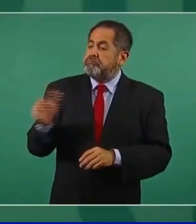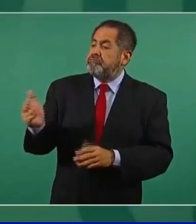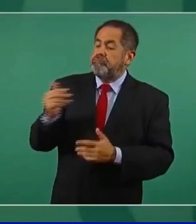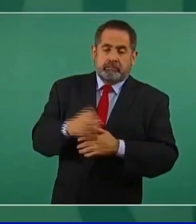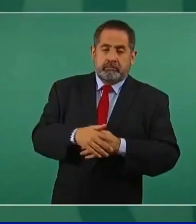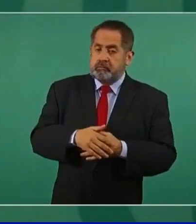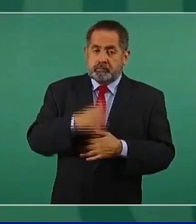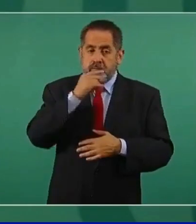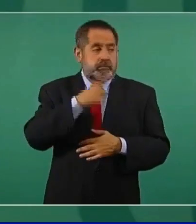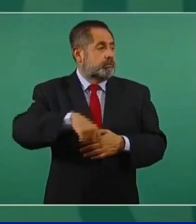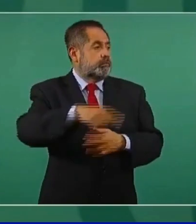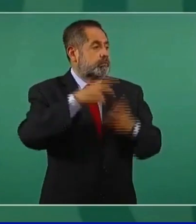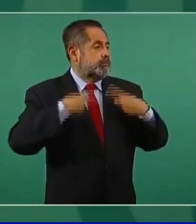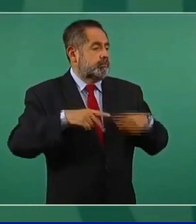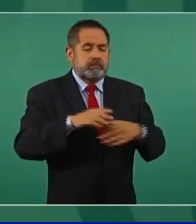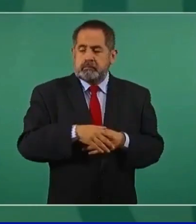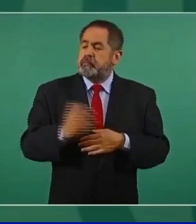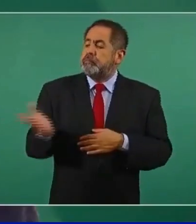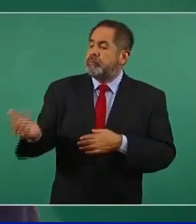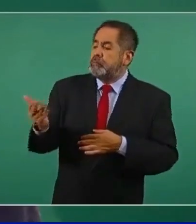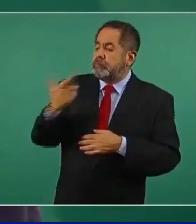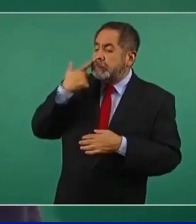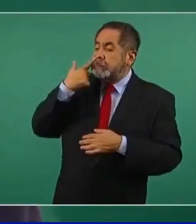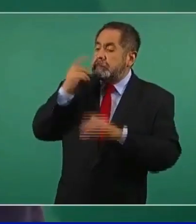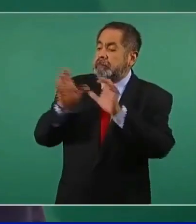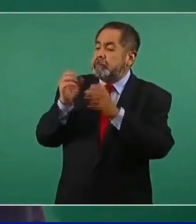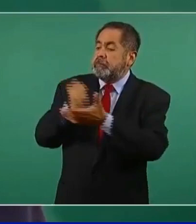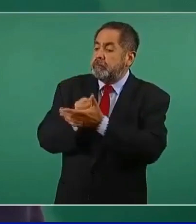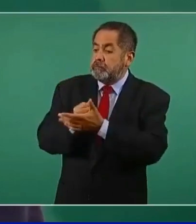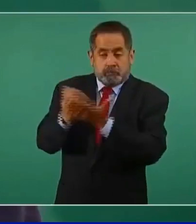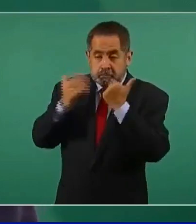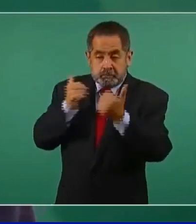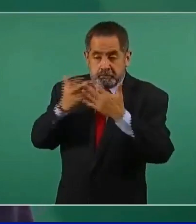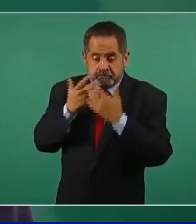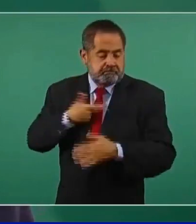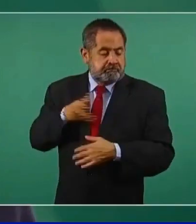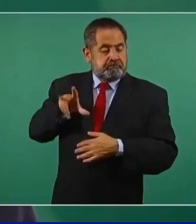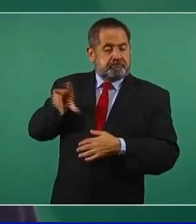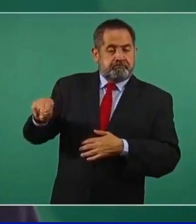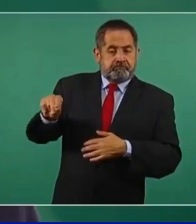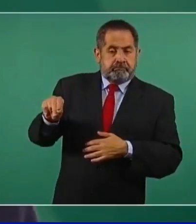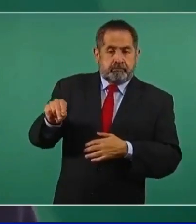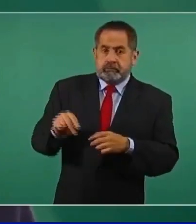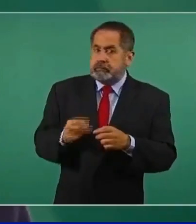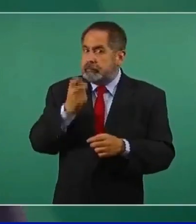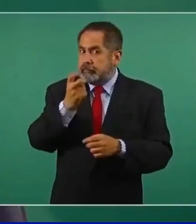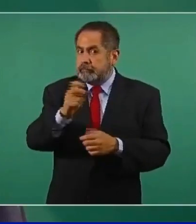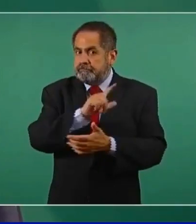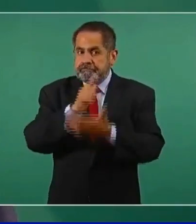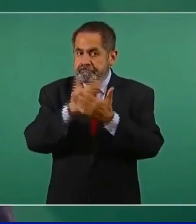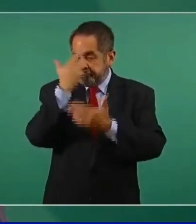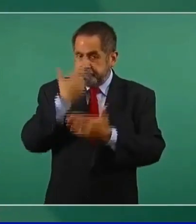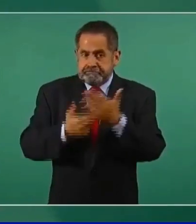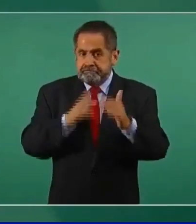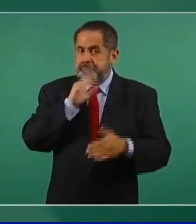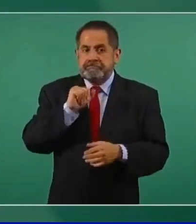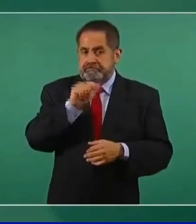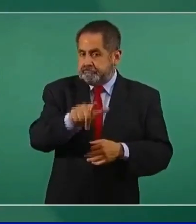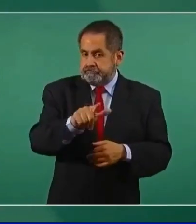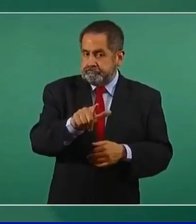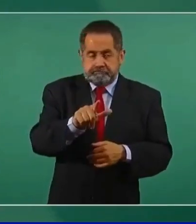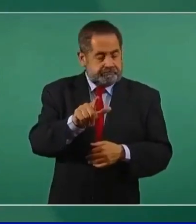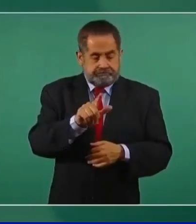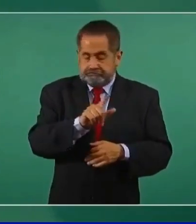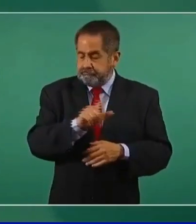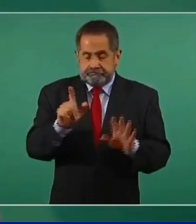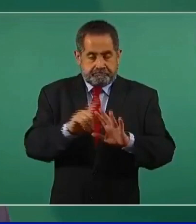empleador en México pidiera el certificado y que si la persona no tiene el certificado, no le quiera recibir en el empleo